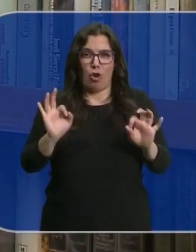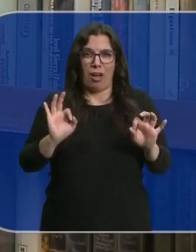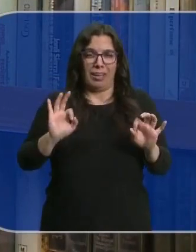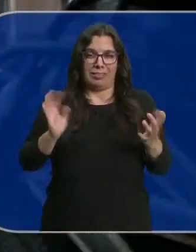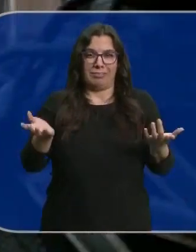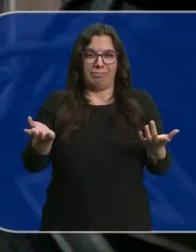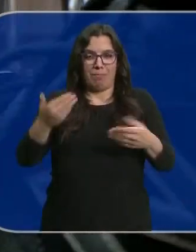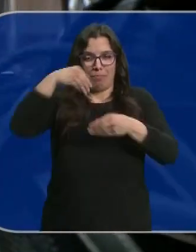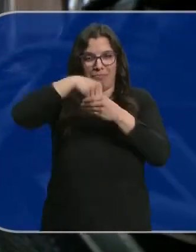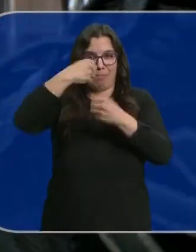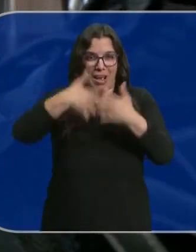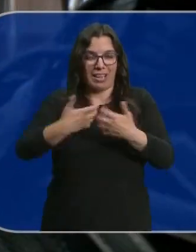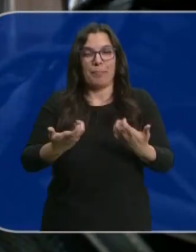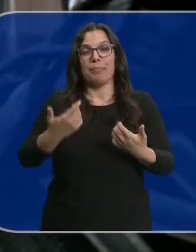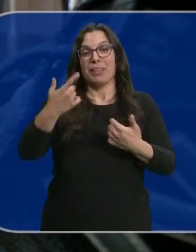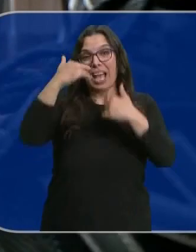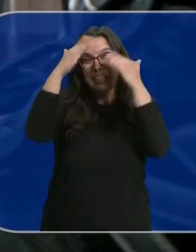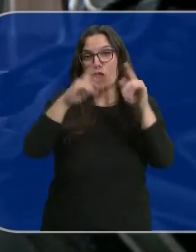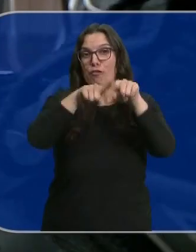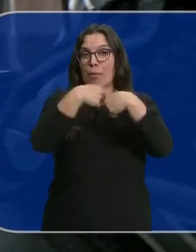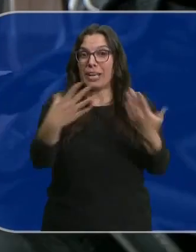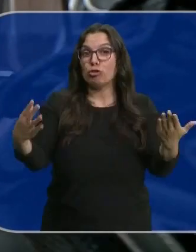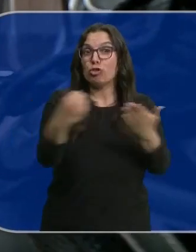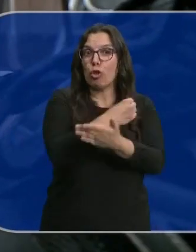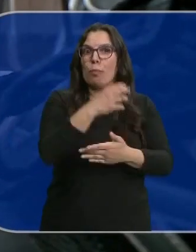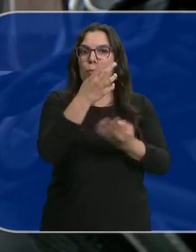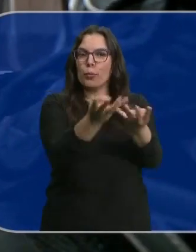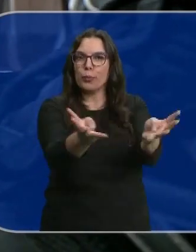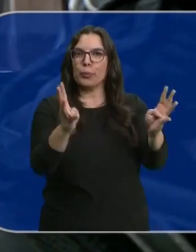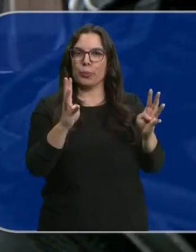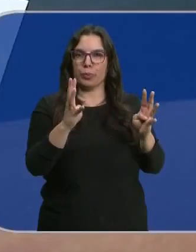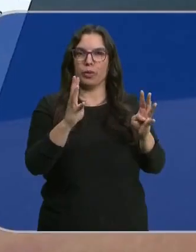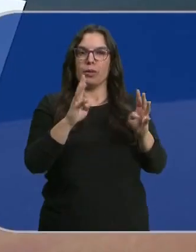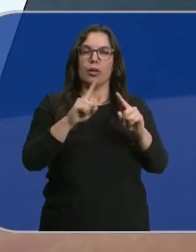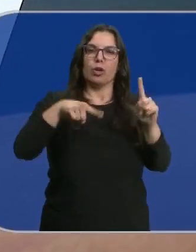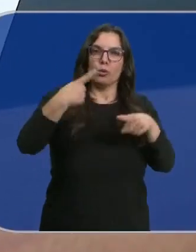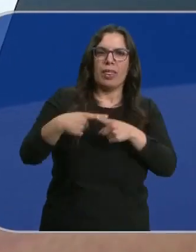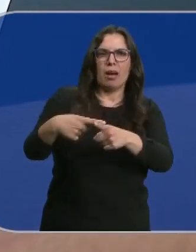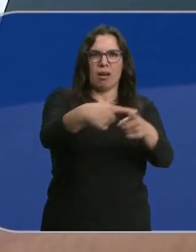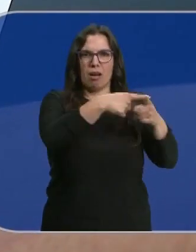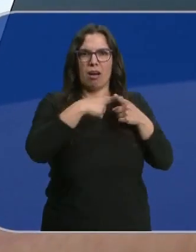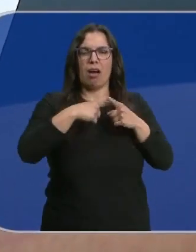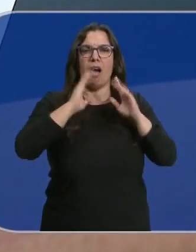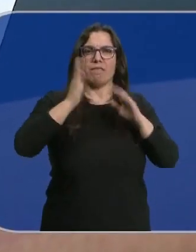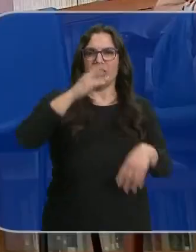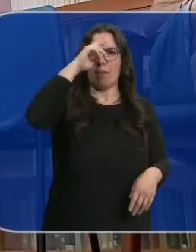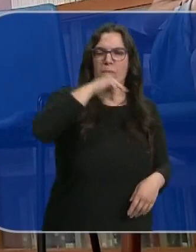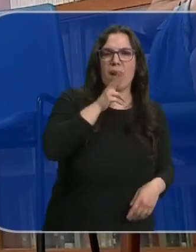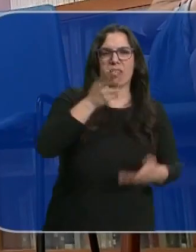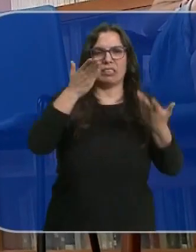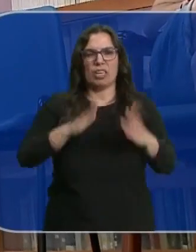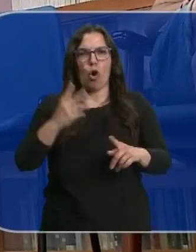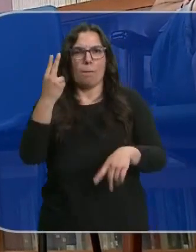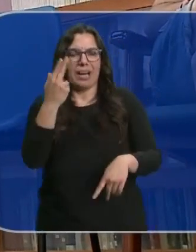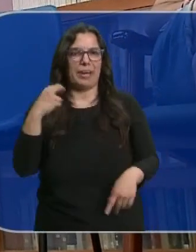hay detrás de la máquina. Atienden a familias enteras porque la ludopatía es una mochila llena de cargas compartida por padres, hijos y parejas.